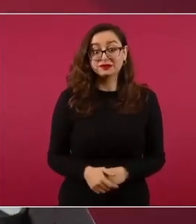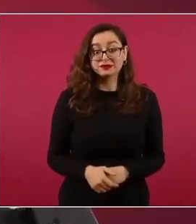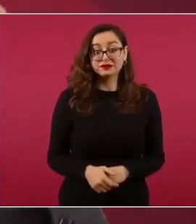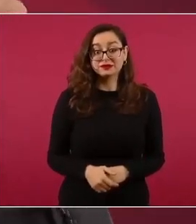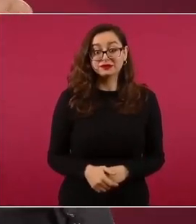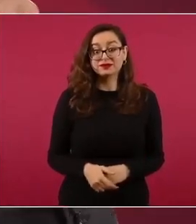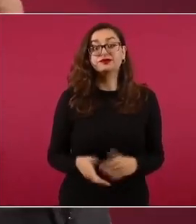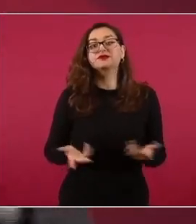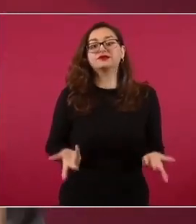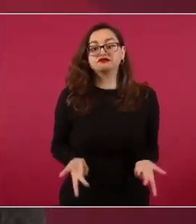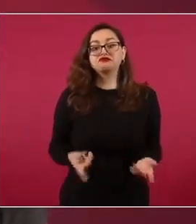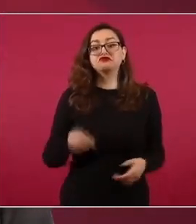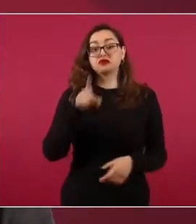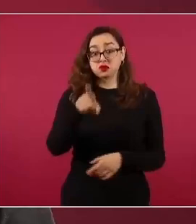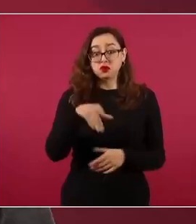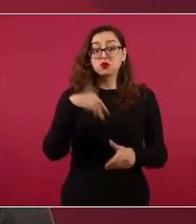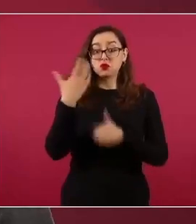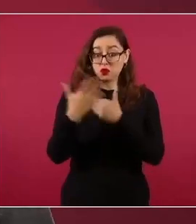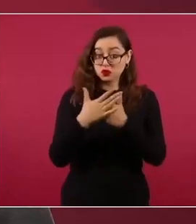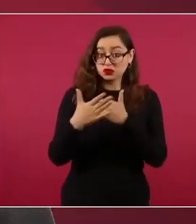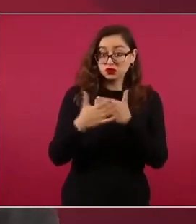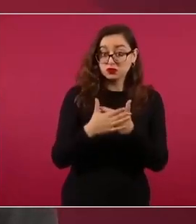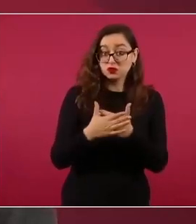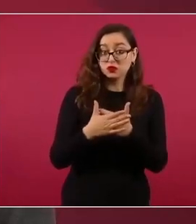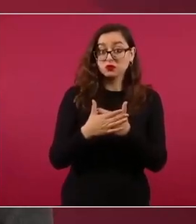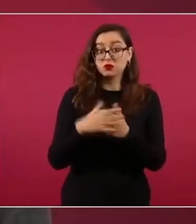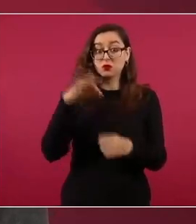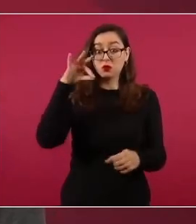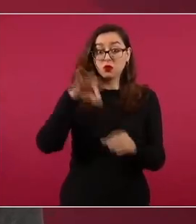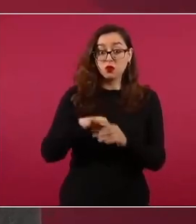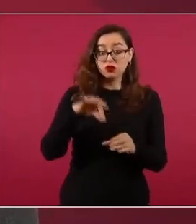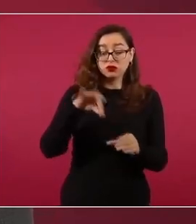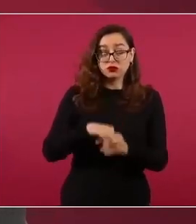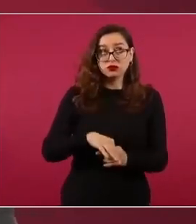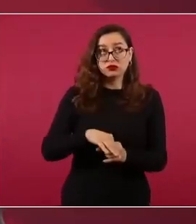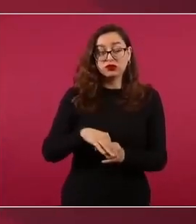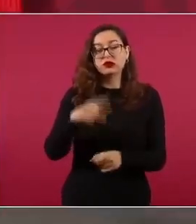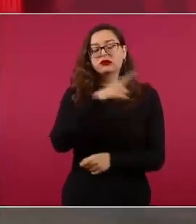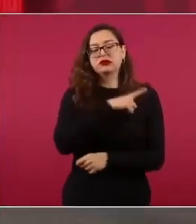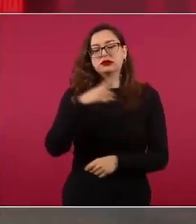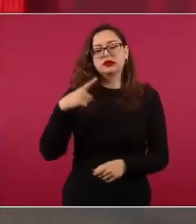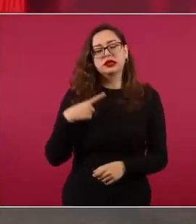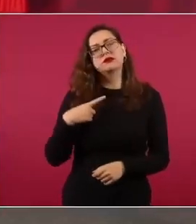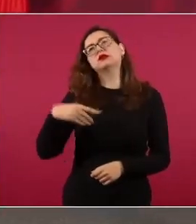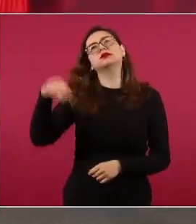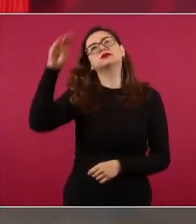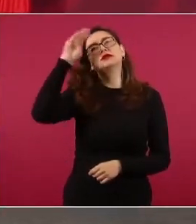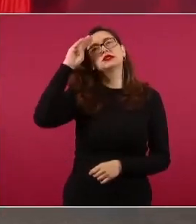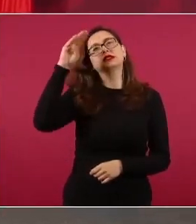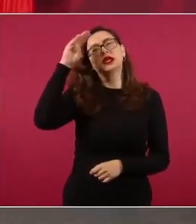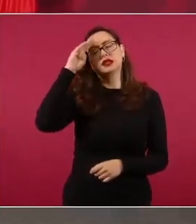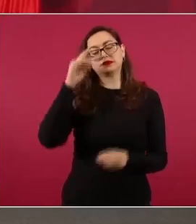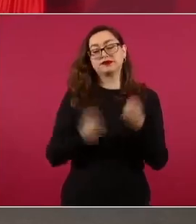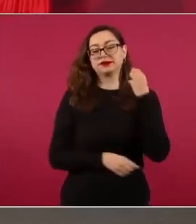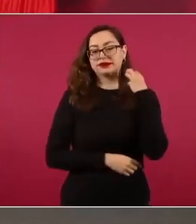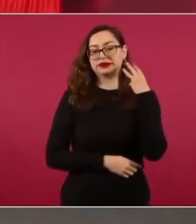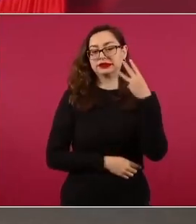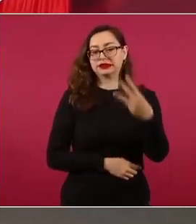recuerda que se vota por tres cosas.